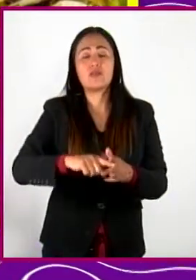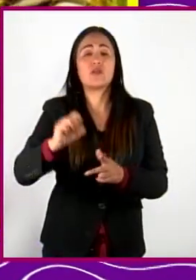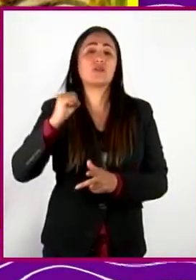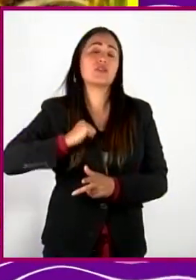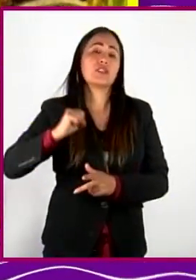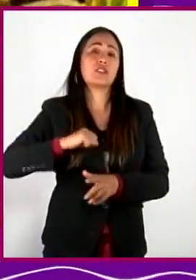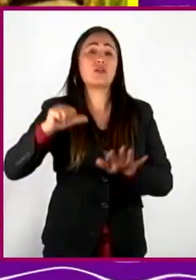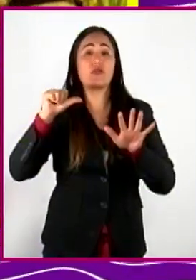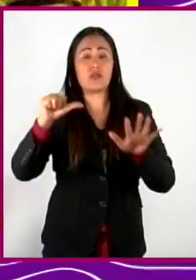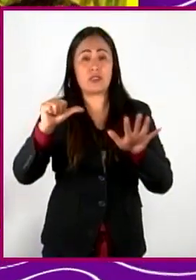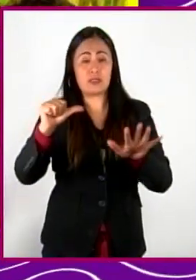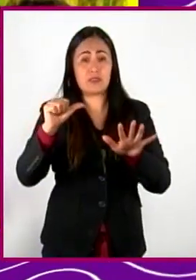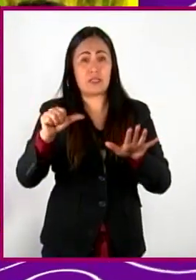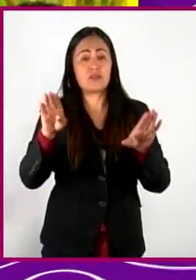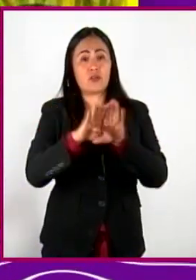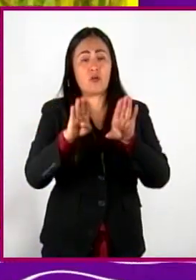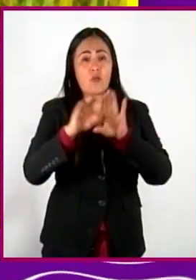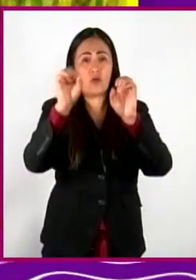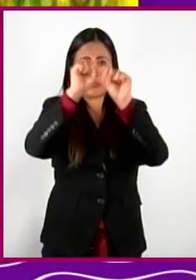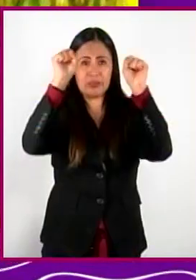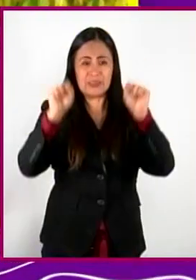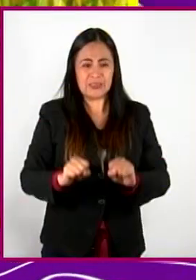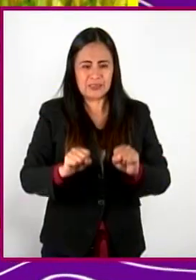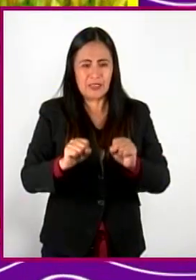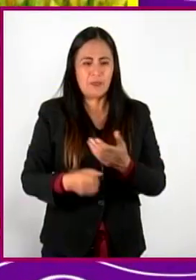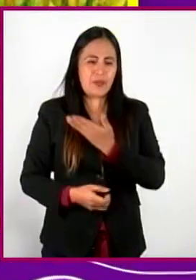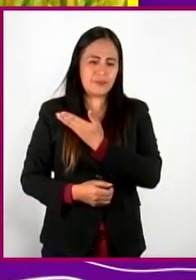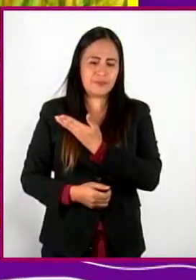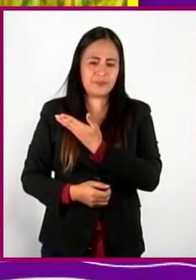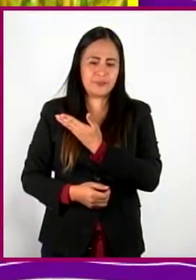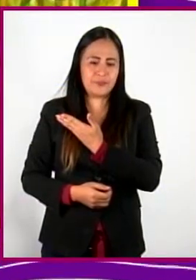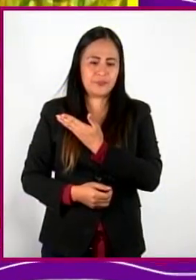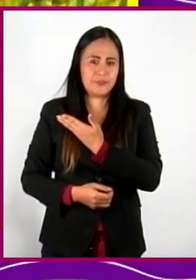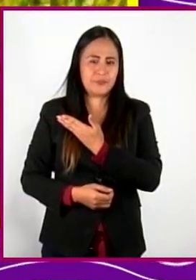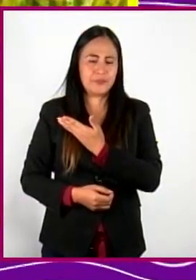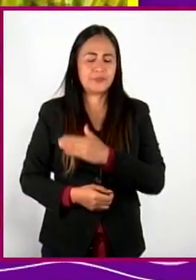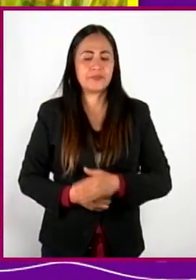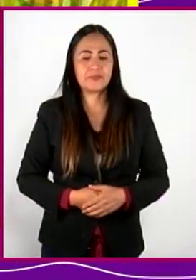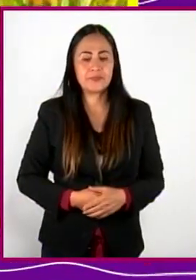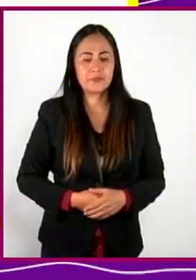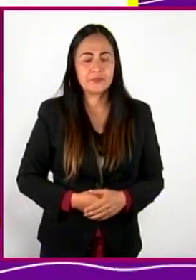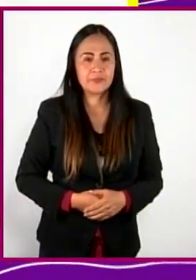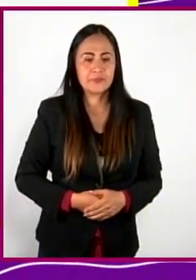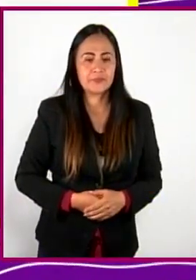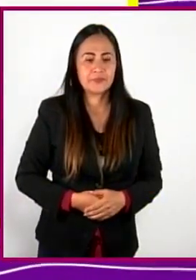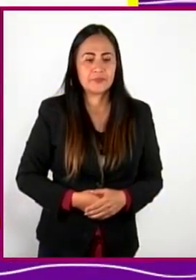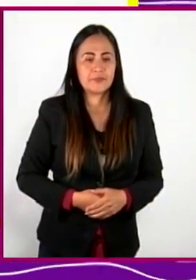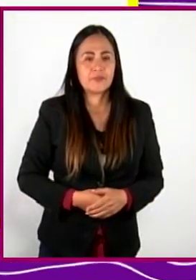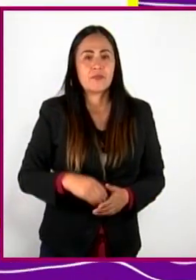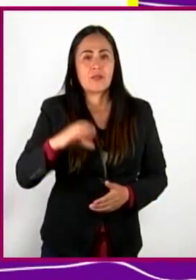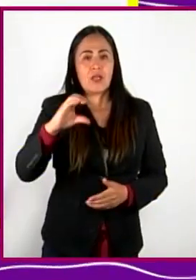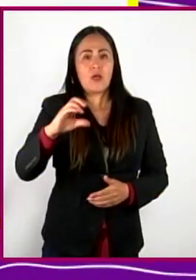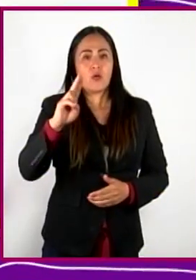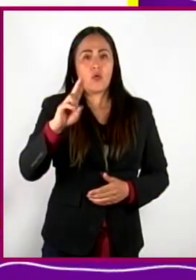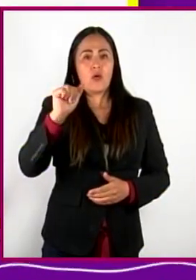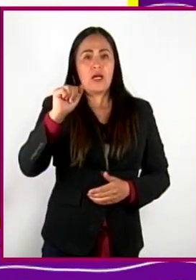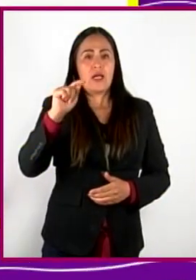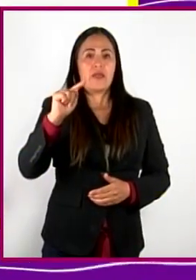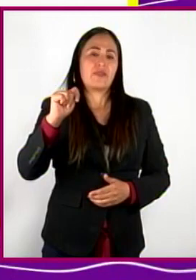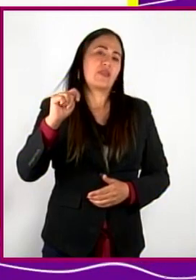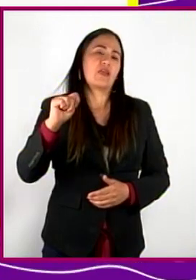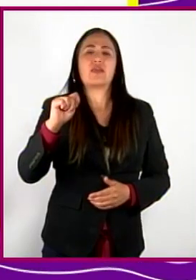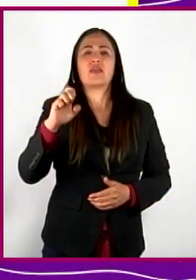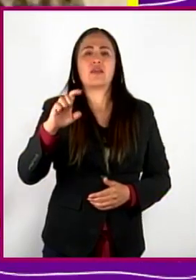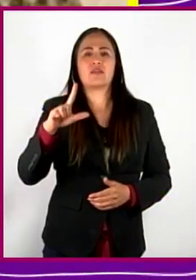mediante un sistema llamado repartimiento cuatequil. El cuatequil consistió en el